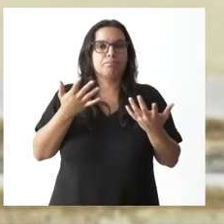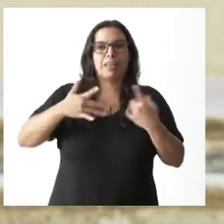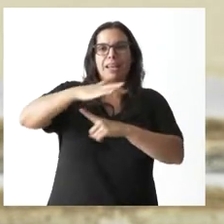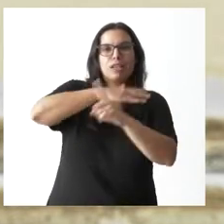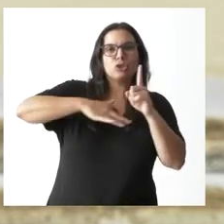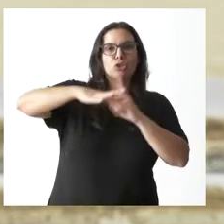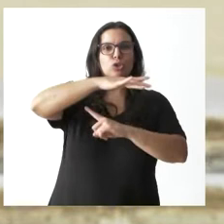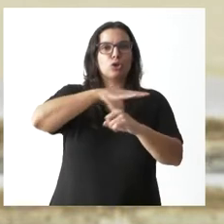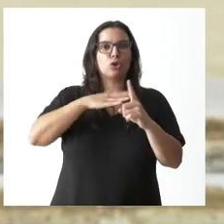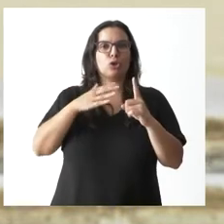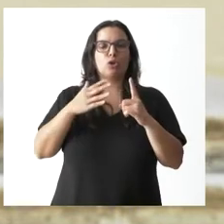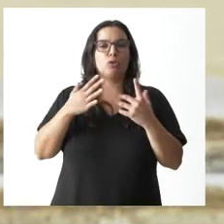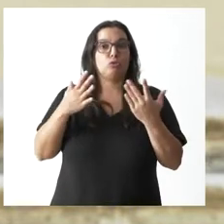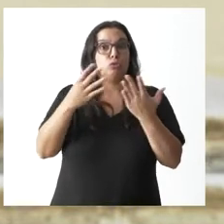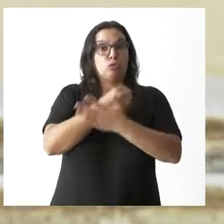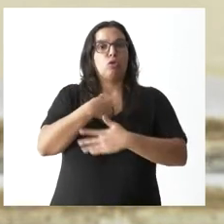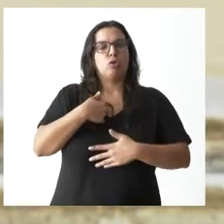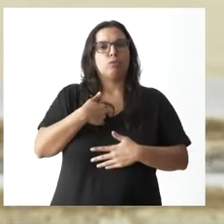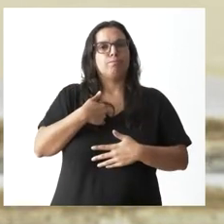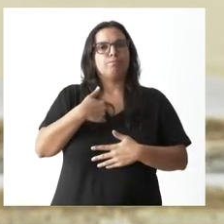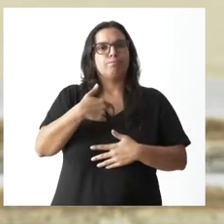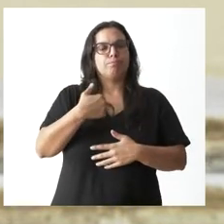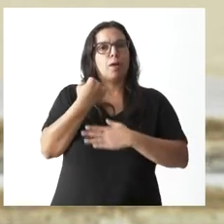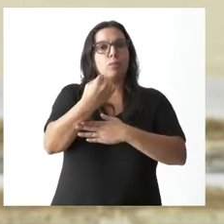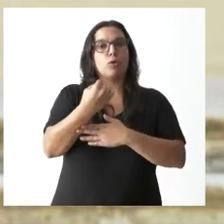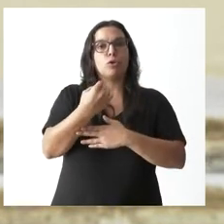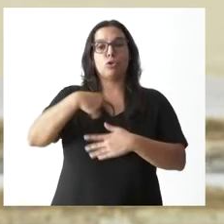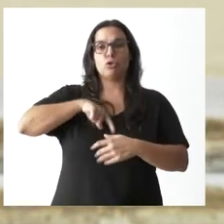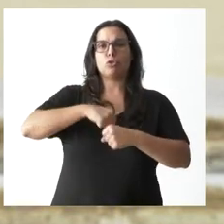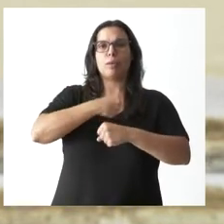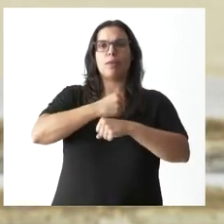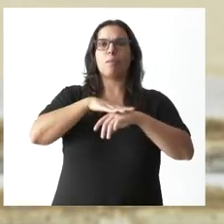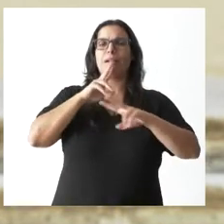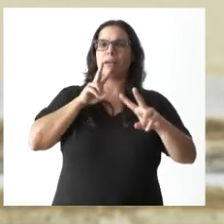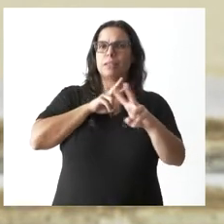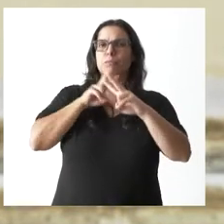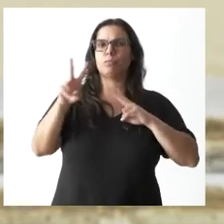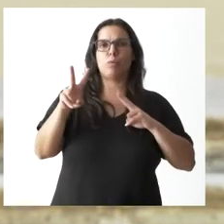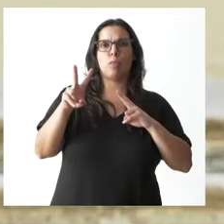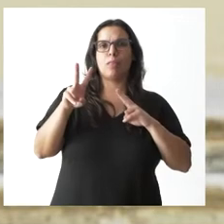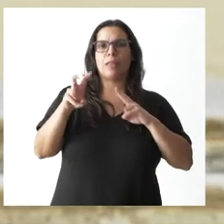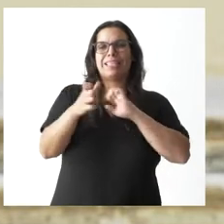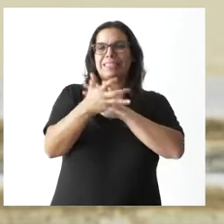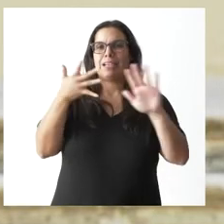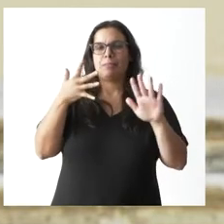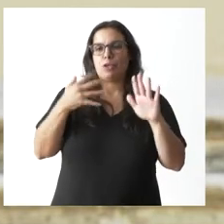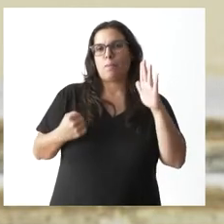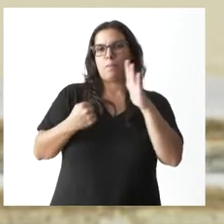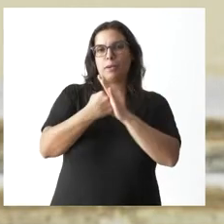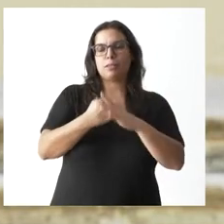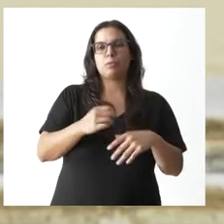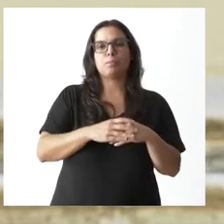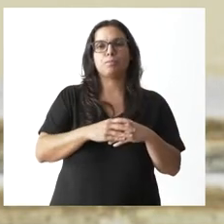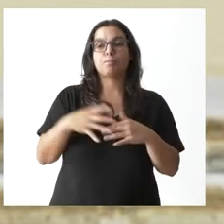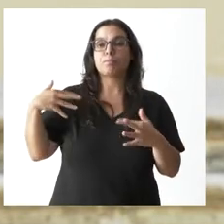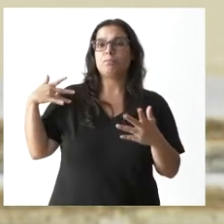medioambiental. Estamos trabajando para responder lo más rápido posible. Hemos venido